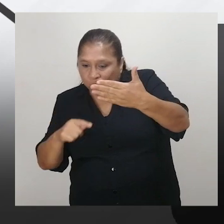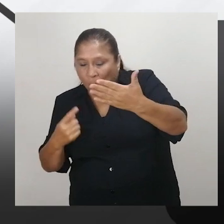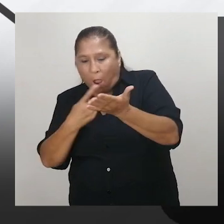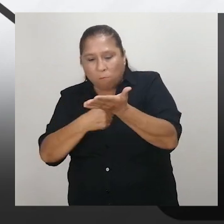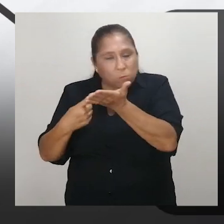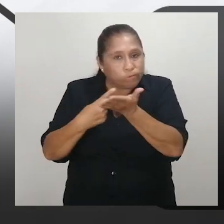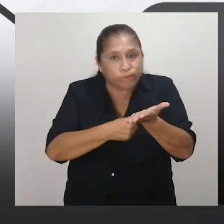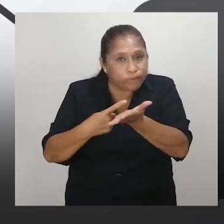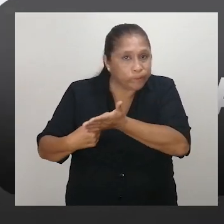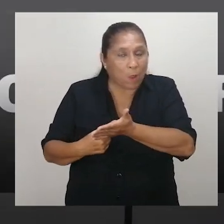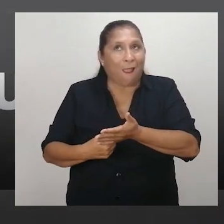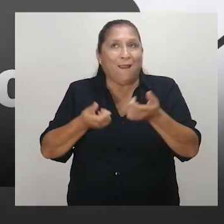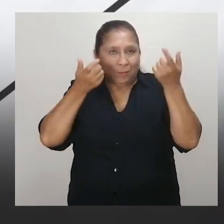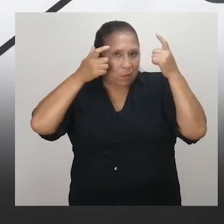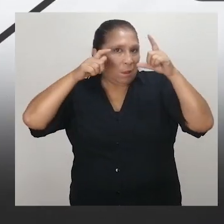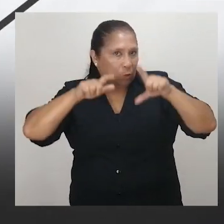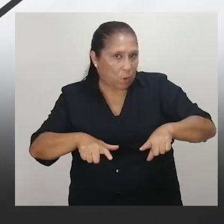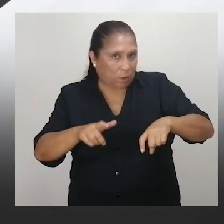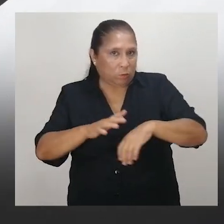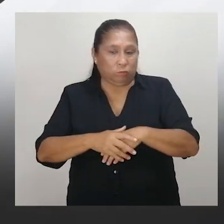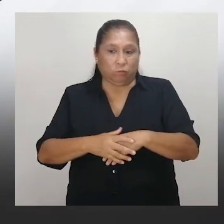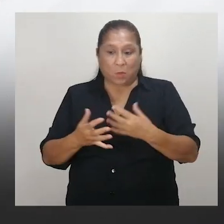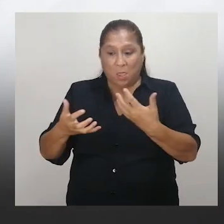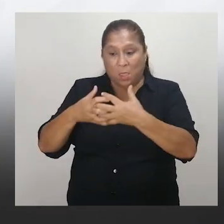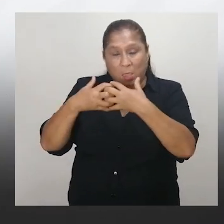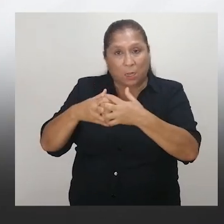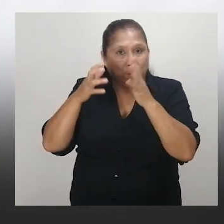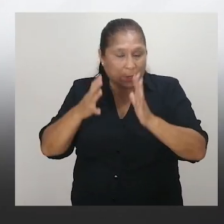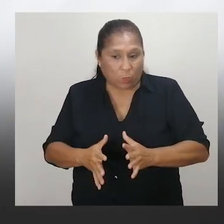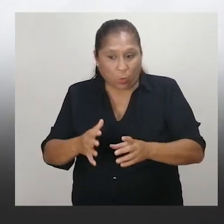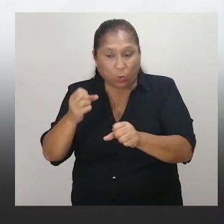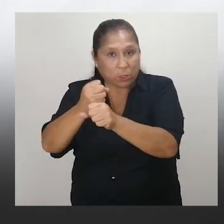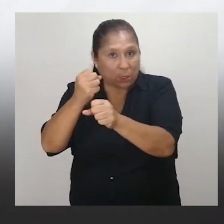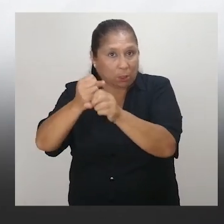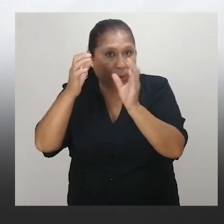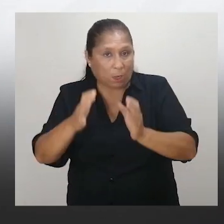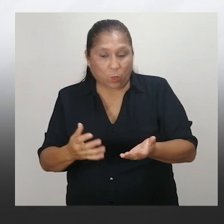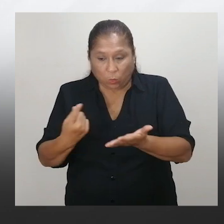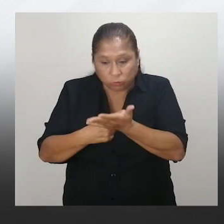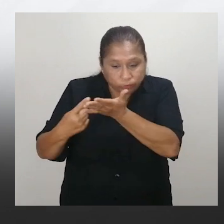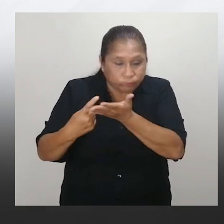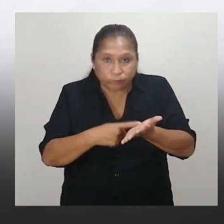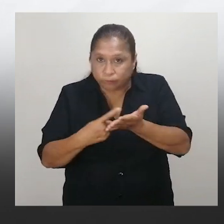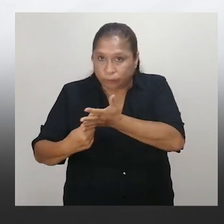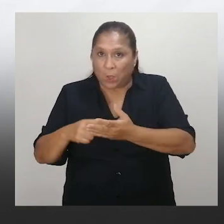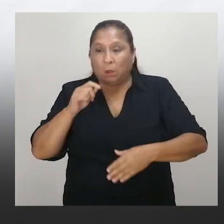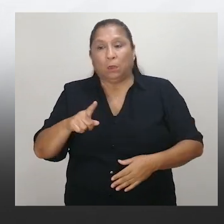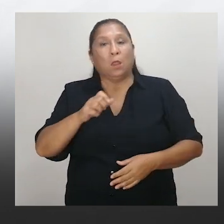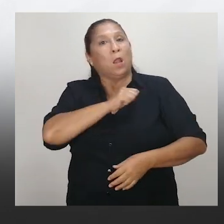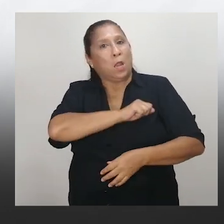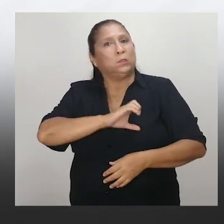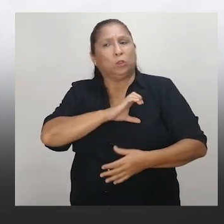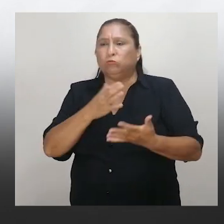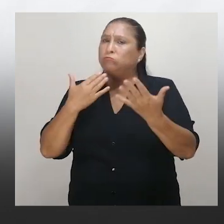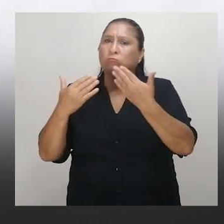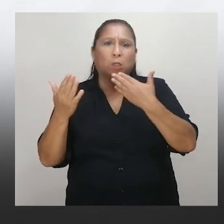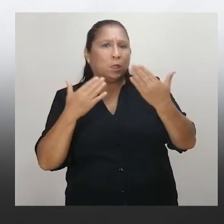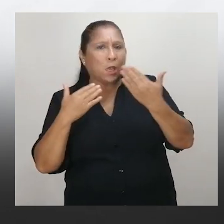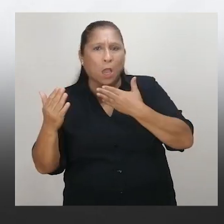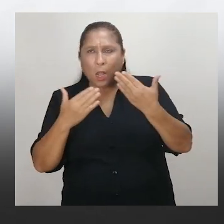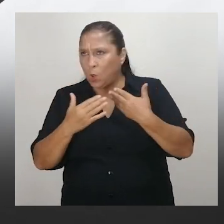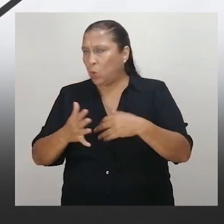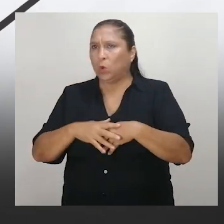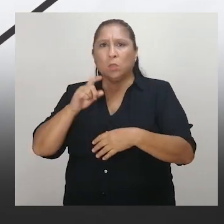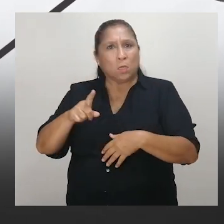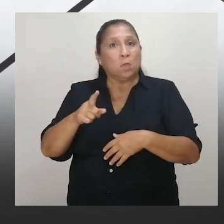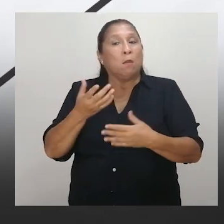proceso deliberativo, que consiste en ponerse de acuerdo el empleador y el trabajador, para lo cual debe prevalecer la